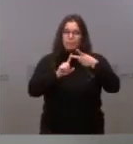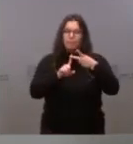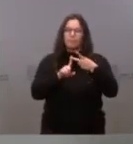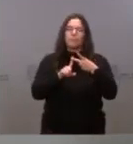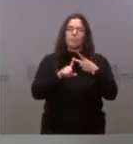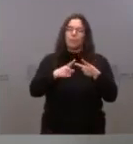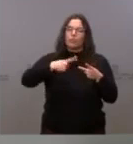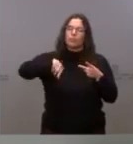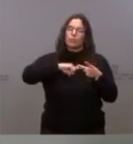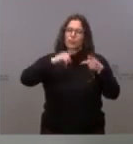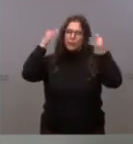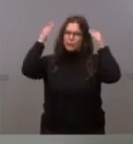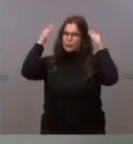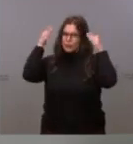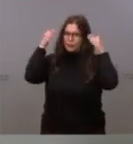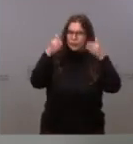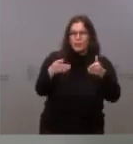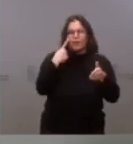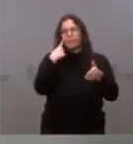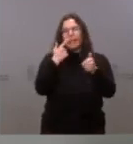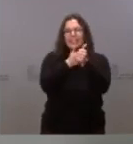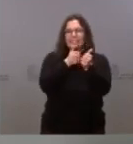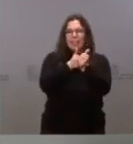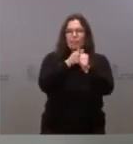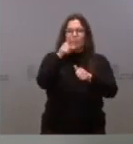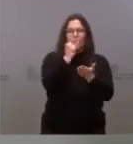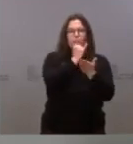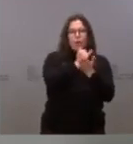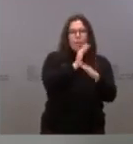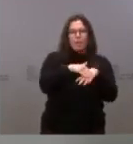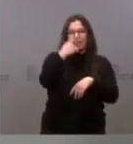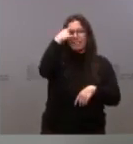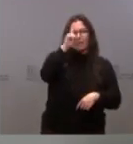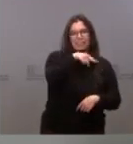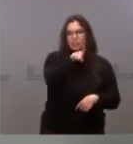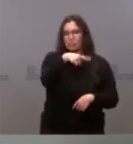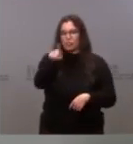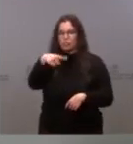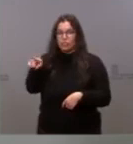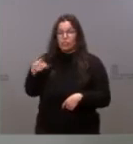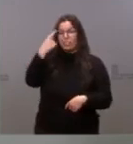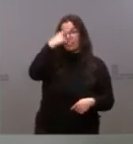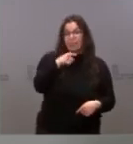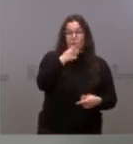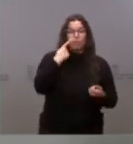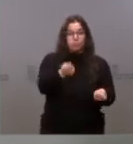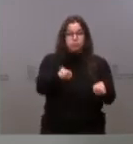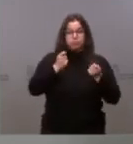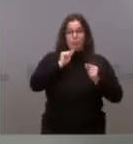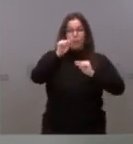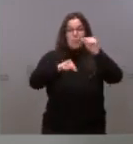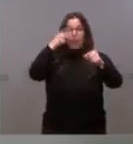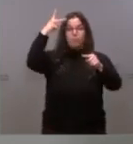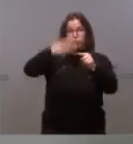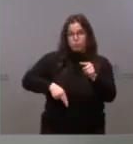cual vamos a intensificar el rastreo y los cribados. Somos conscientes de que es la mejor manera de frenar las cadenas de transmisión